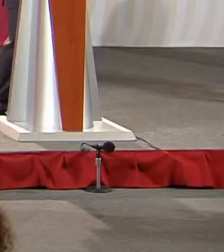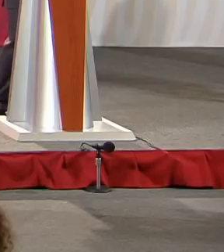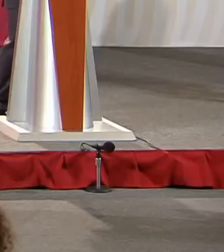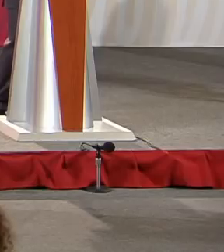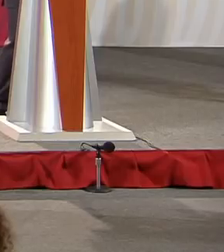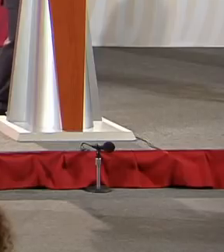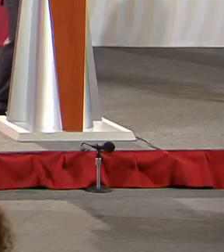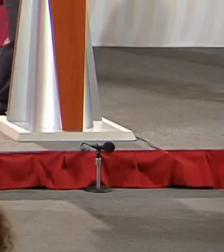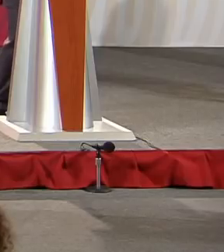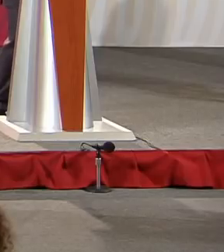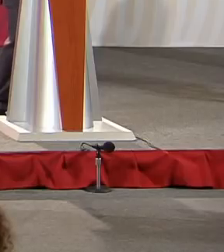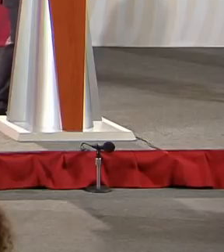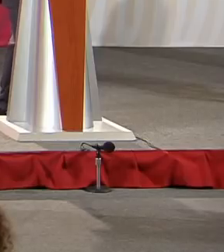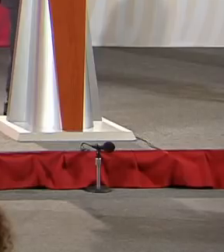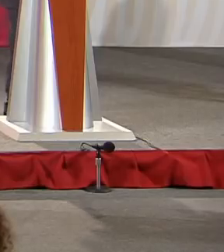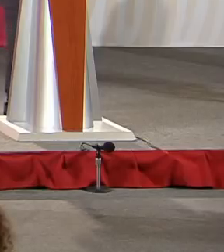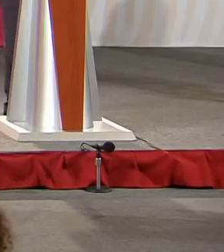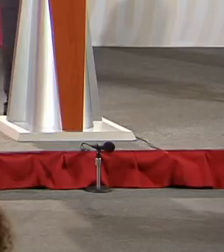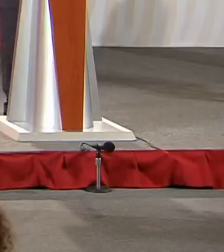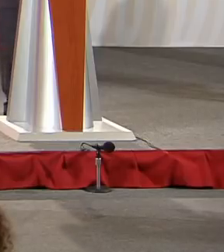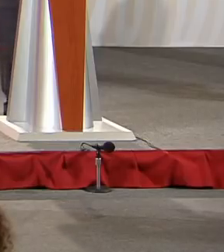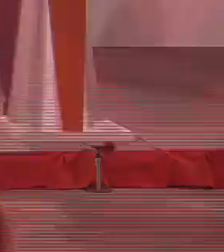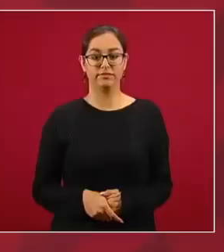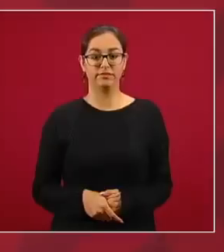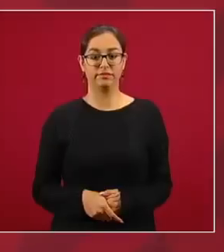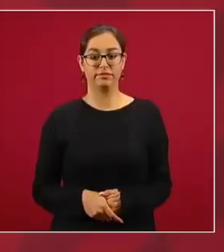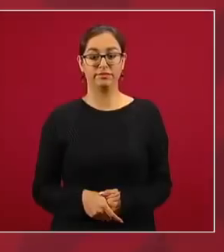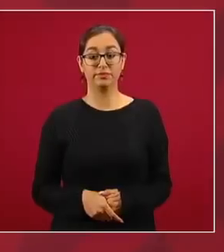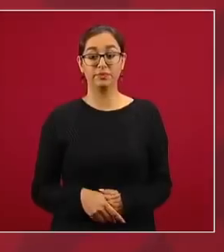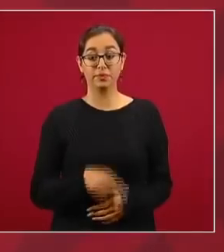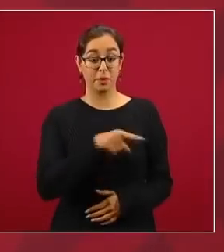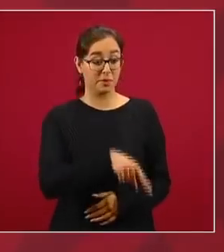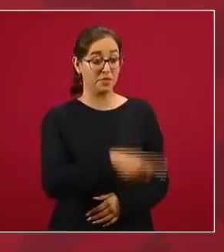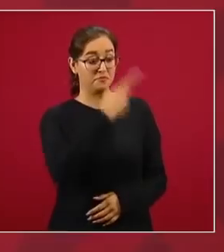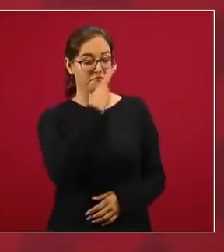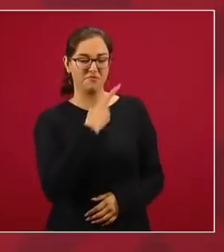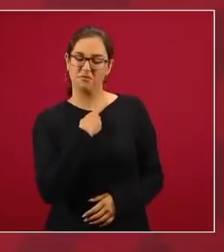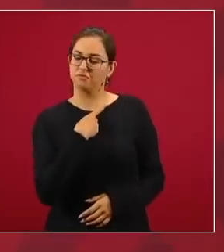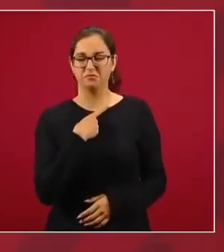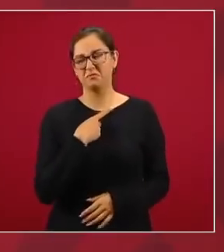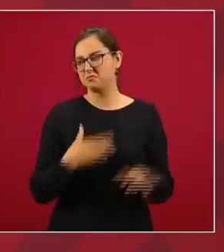porque aquí nos están viendo la cara.